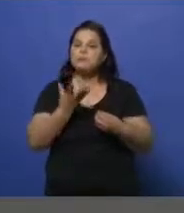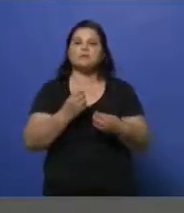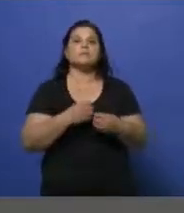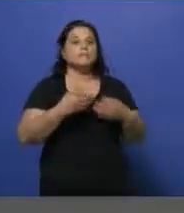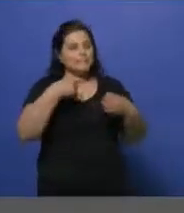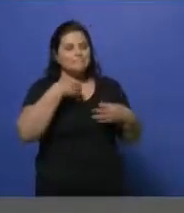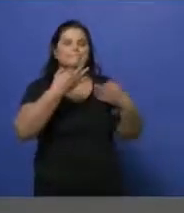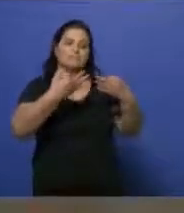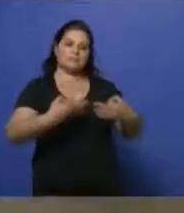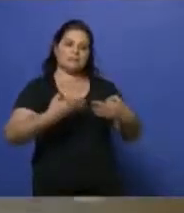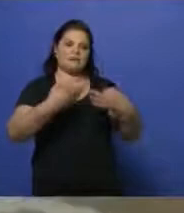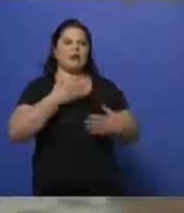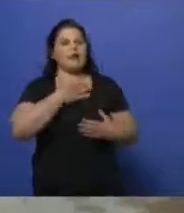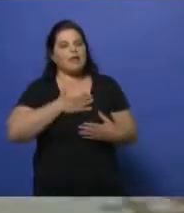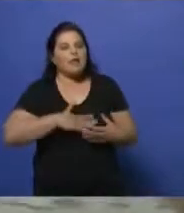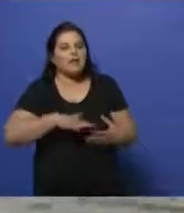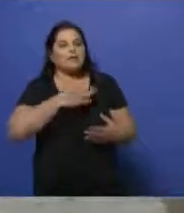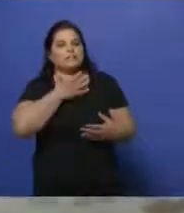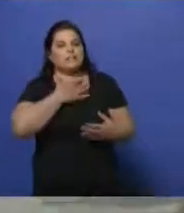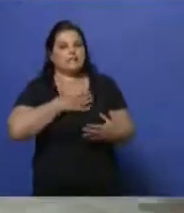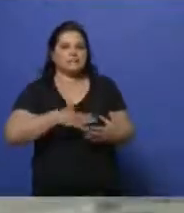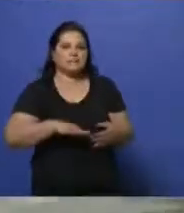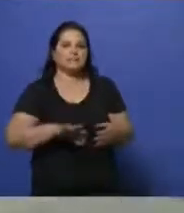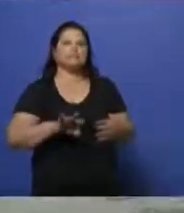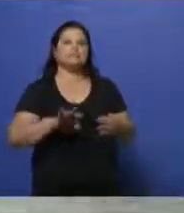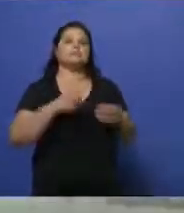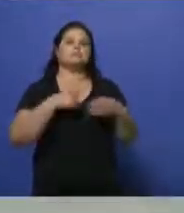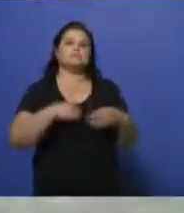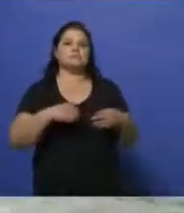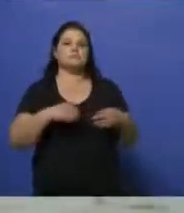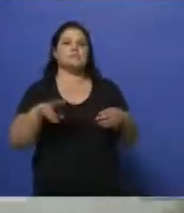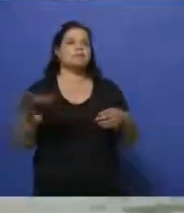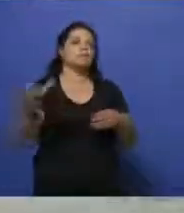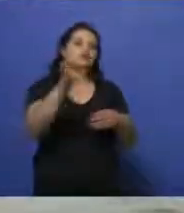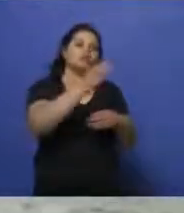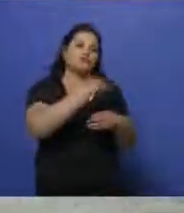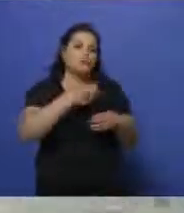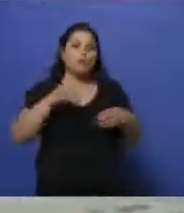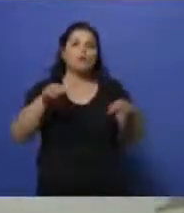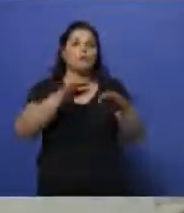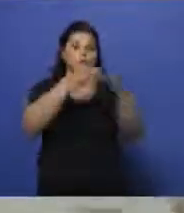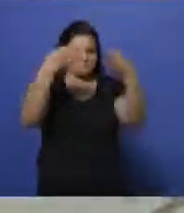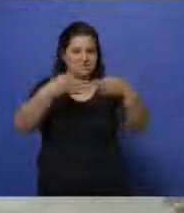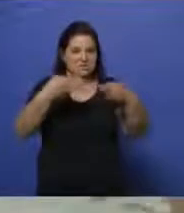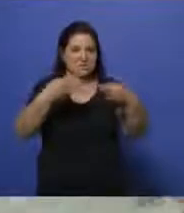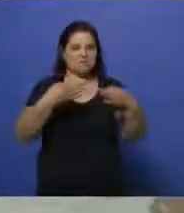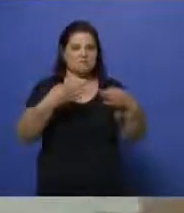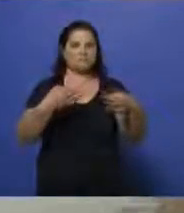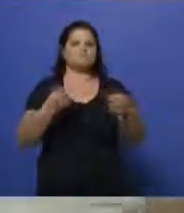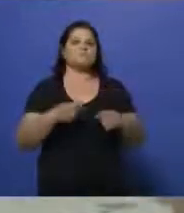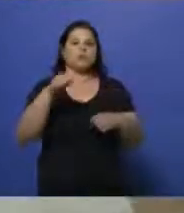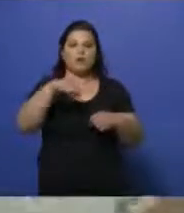tranquilos ya y en calma, dejando todos los elementos recondicionados nuevamente, ya que hoy la última